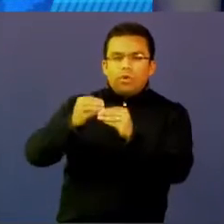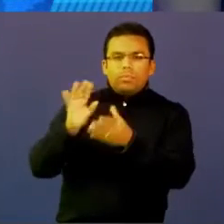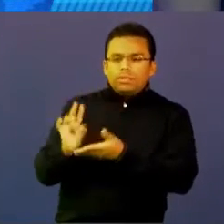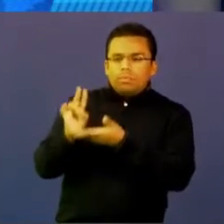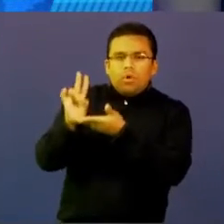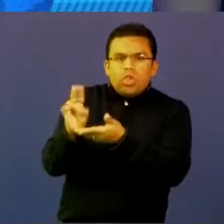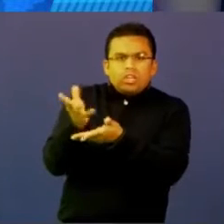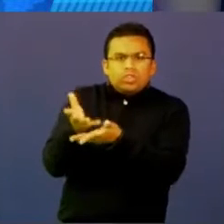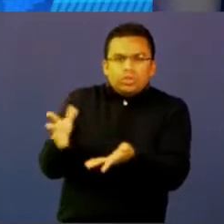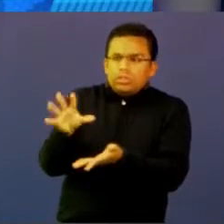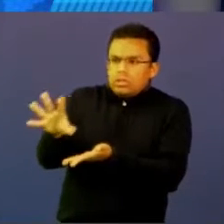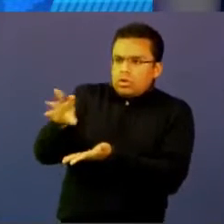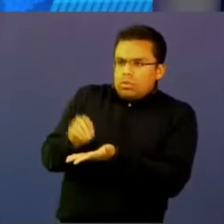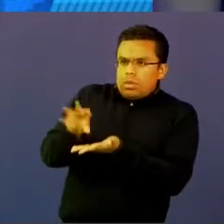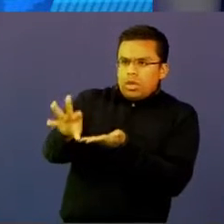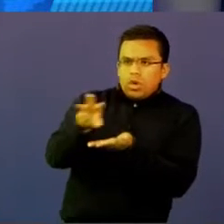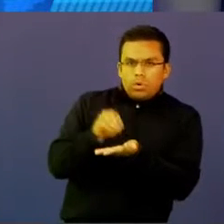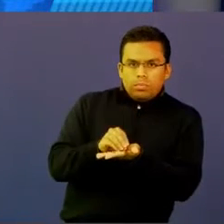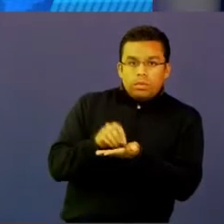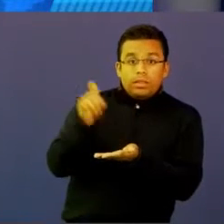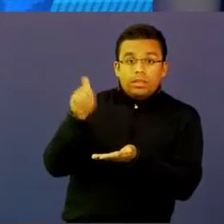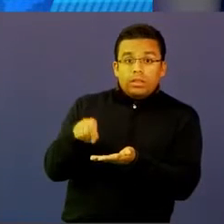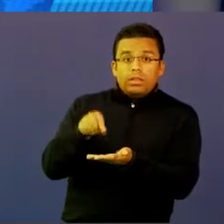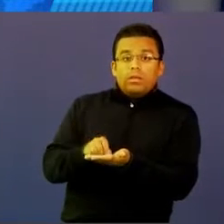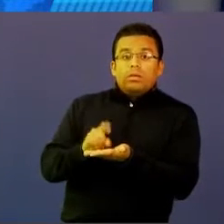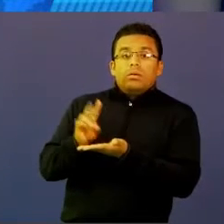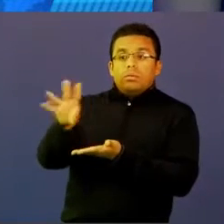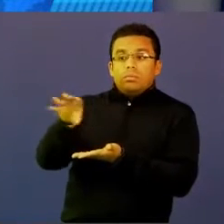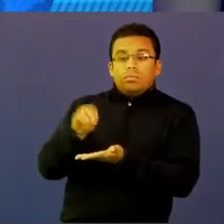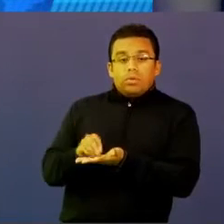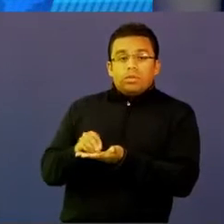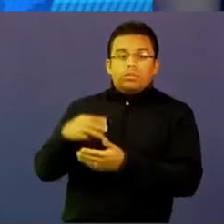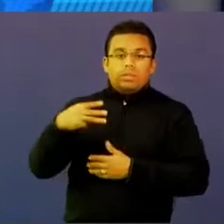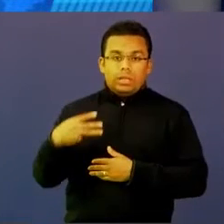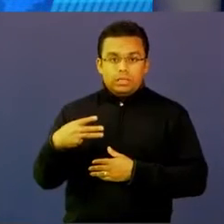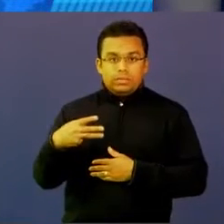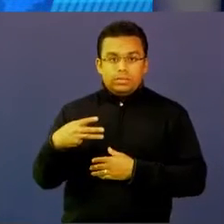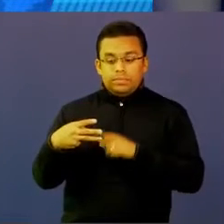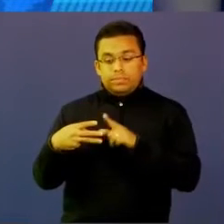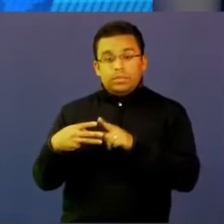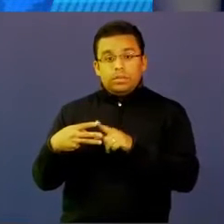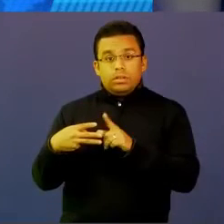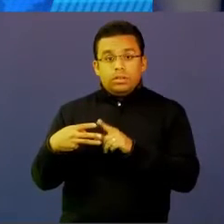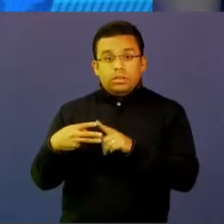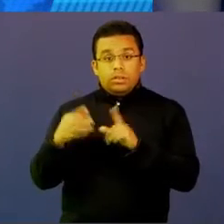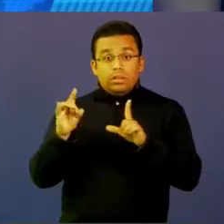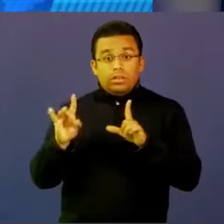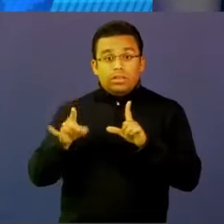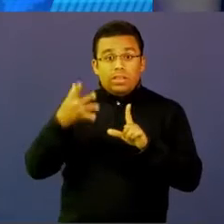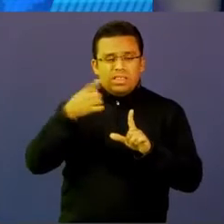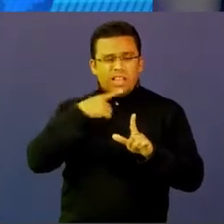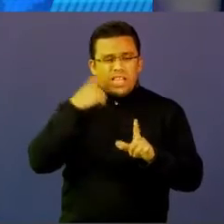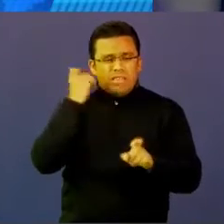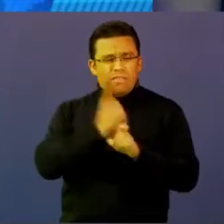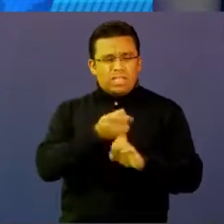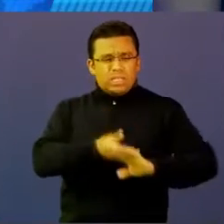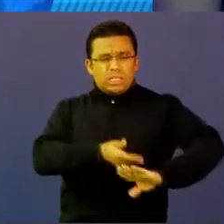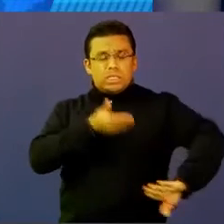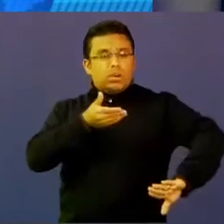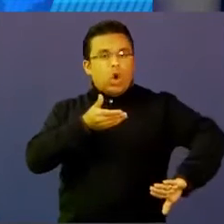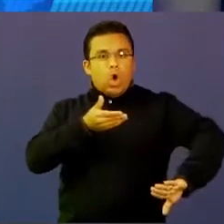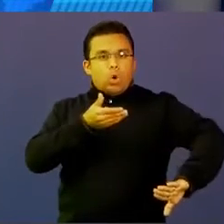realice tres grandes procesos. Uno, cierre la brecha digital o la brecha tecnológica que tiene.